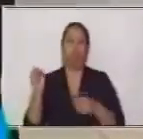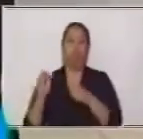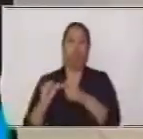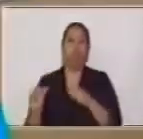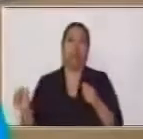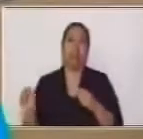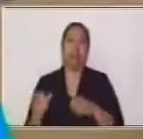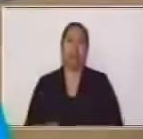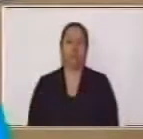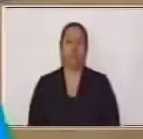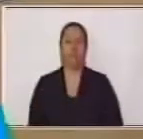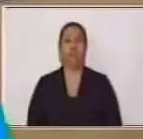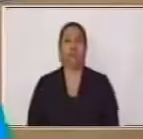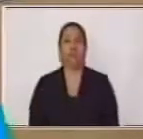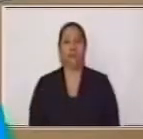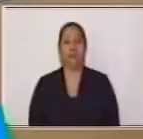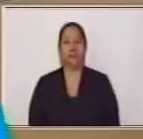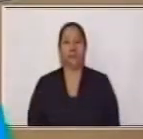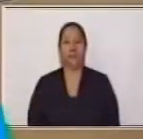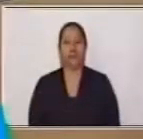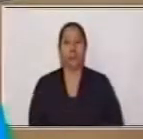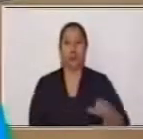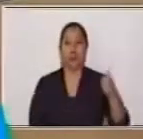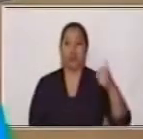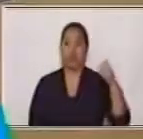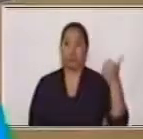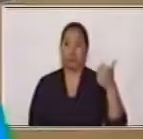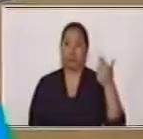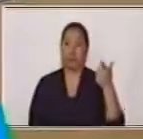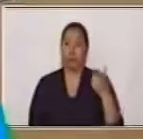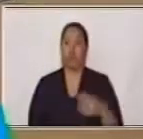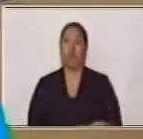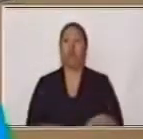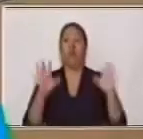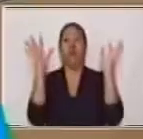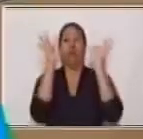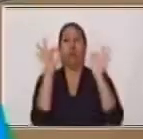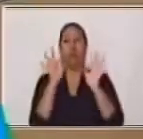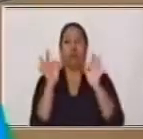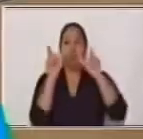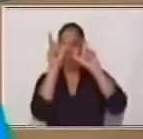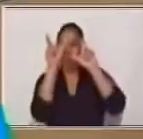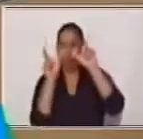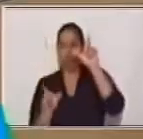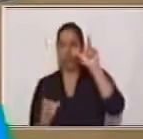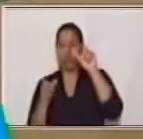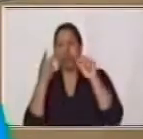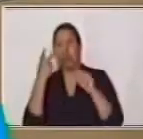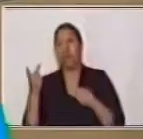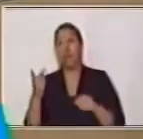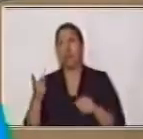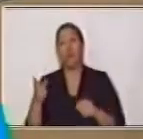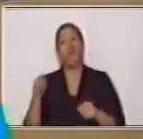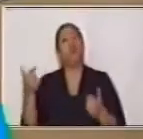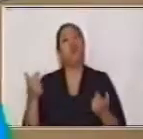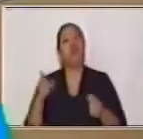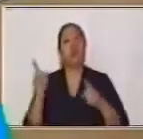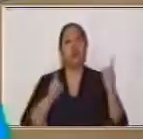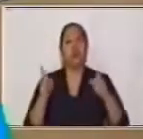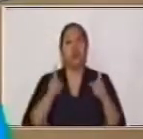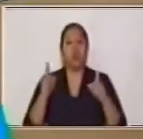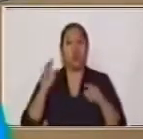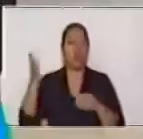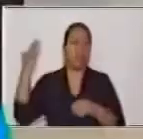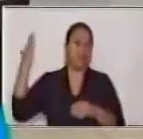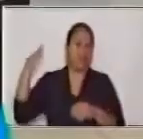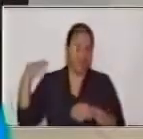Y, pues, está el esquema de lo que vimos en la clase anterior, que fue de oraciones coordinadas,